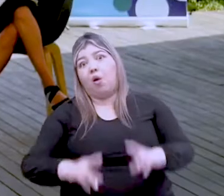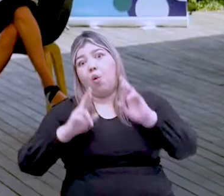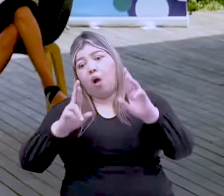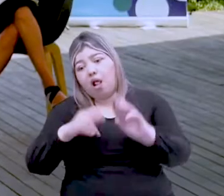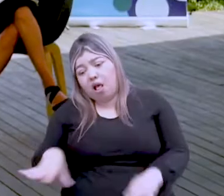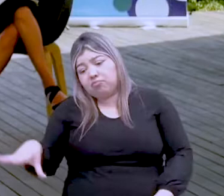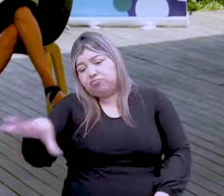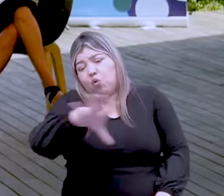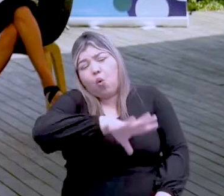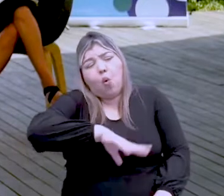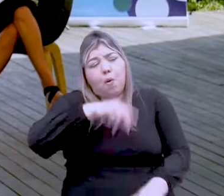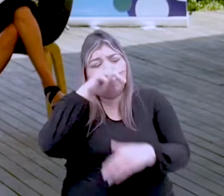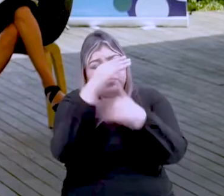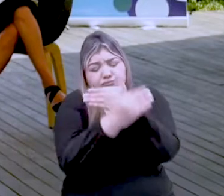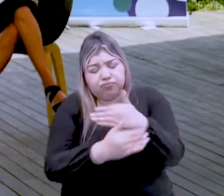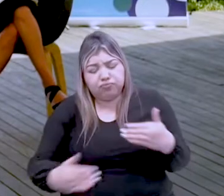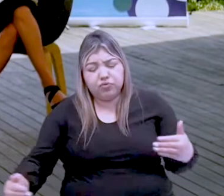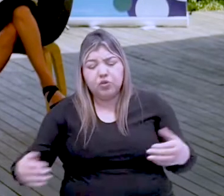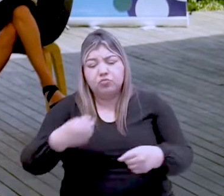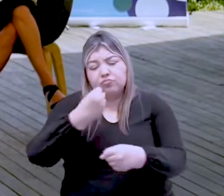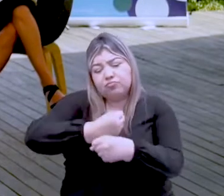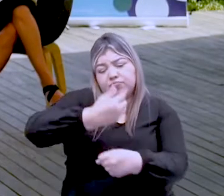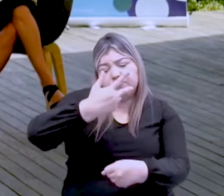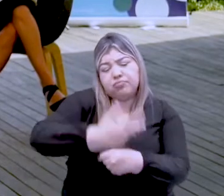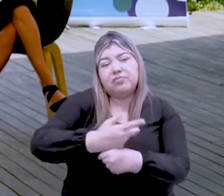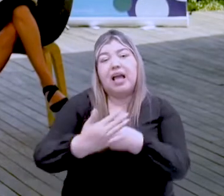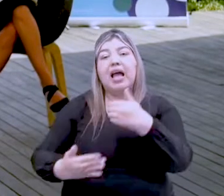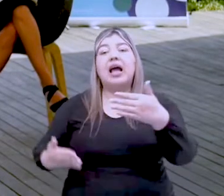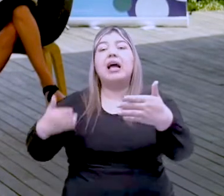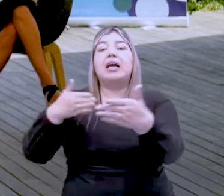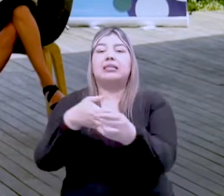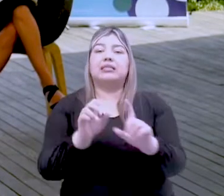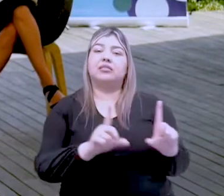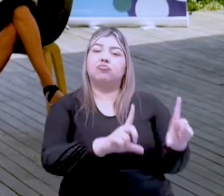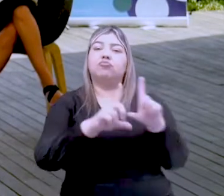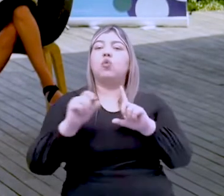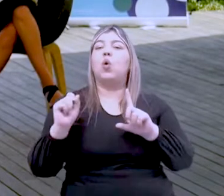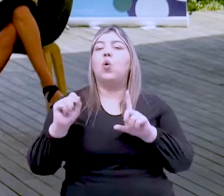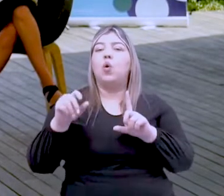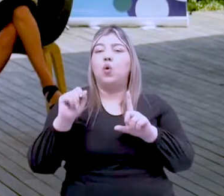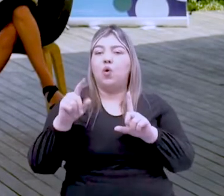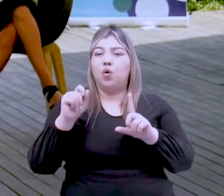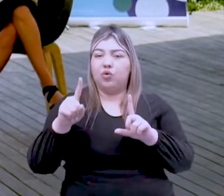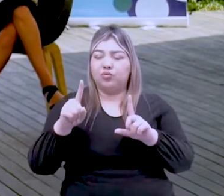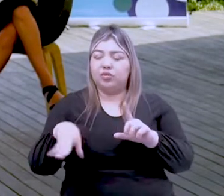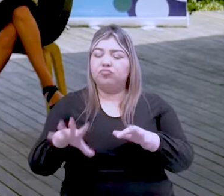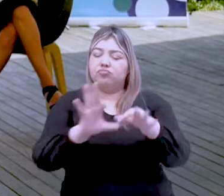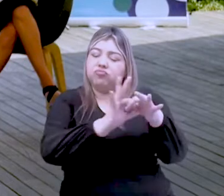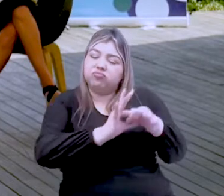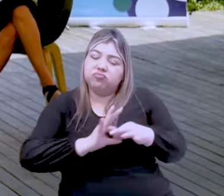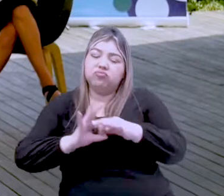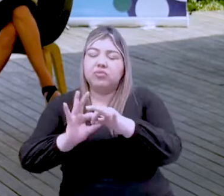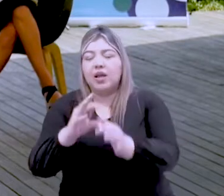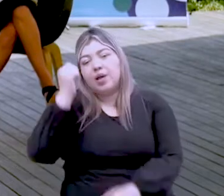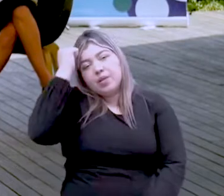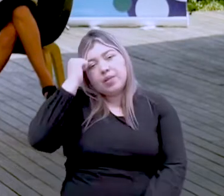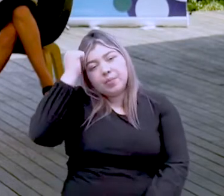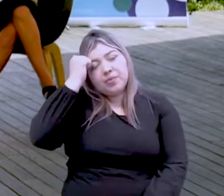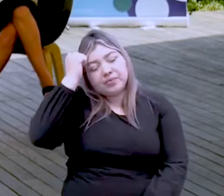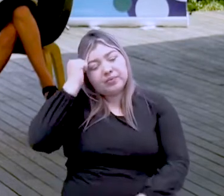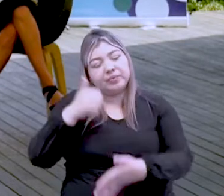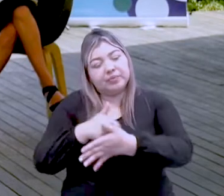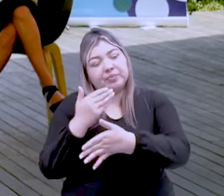lo merecen todos los niños, desde educación inicial hasta grado 11. Lo trabajaremos con la red de maestros de educación inicial, esa parte,